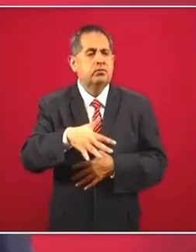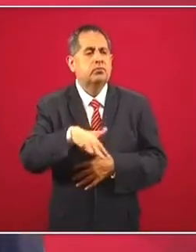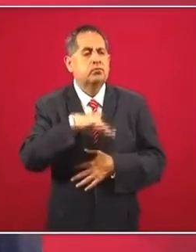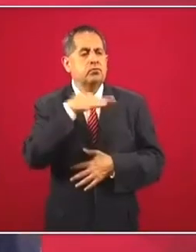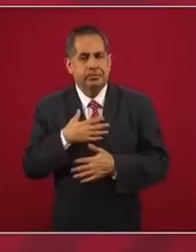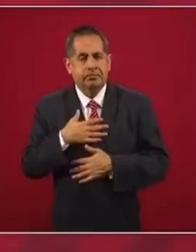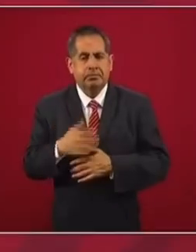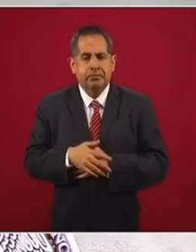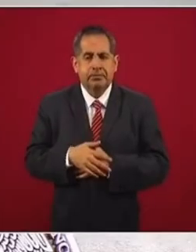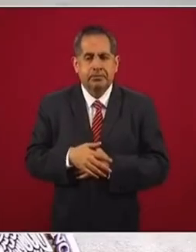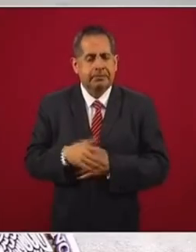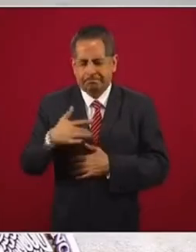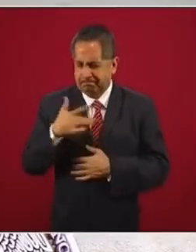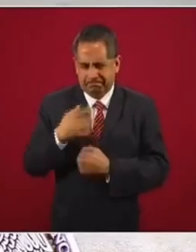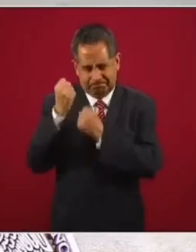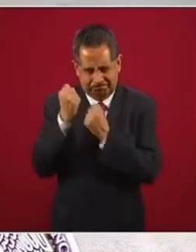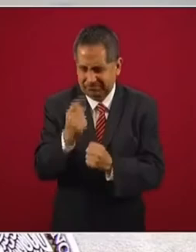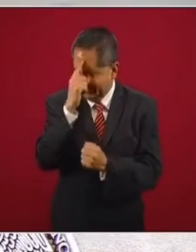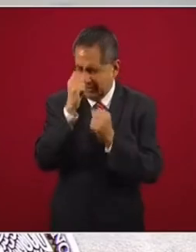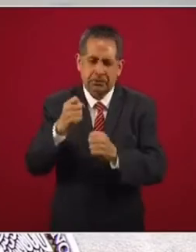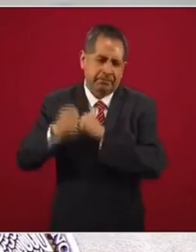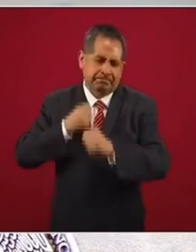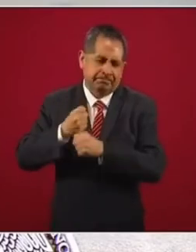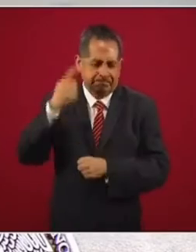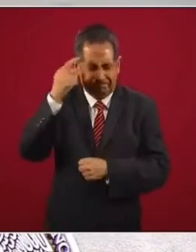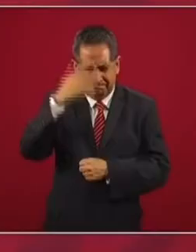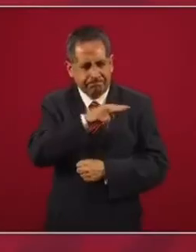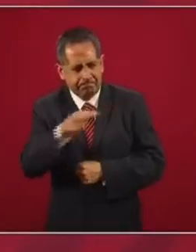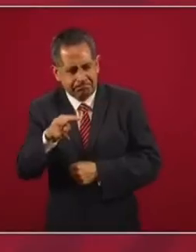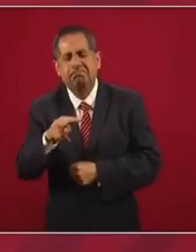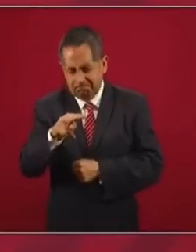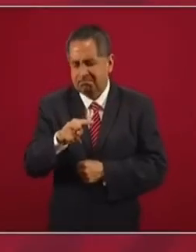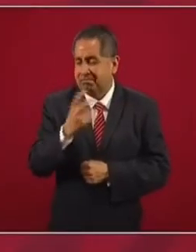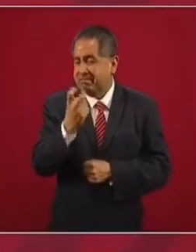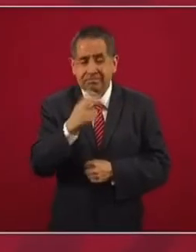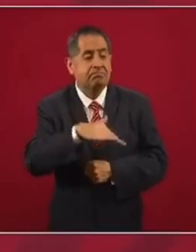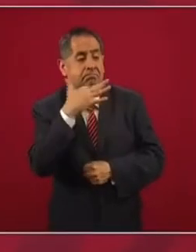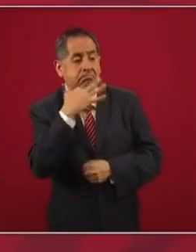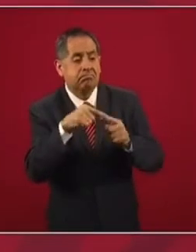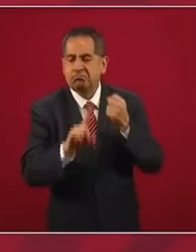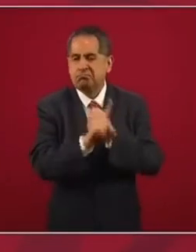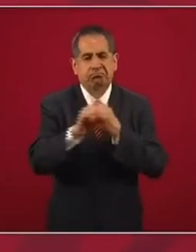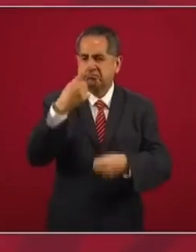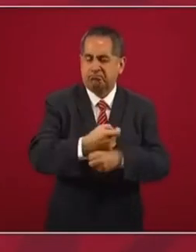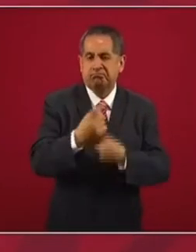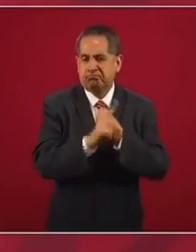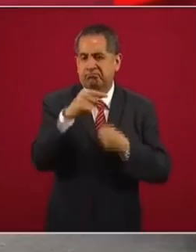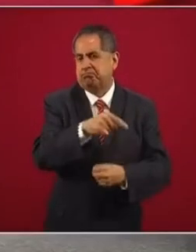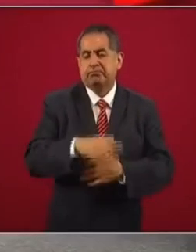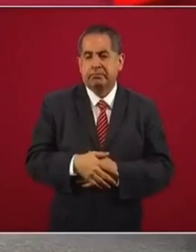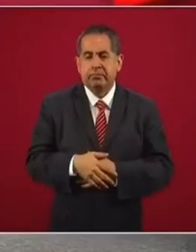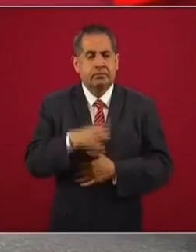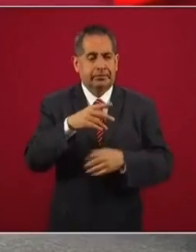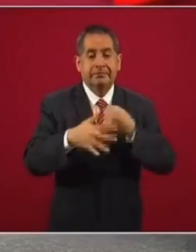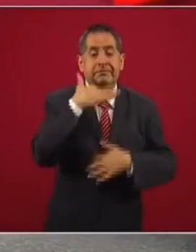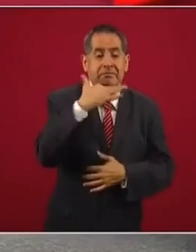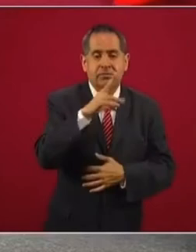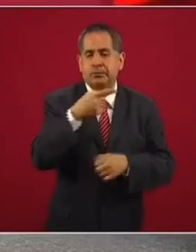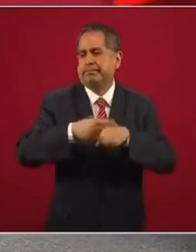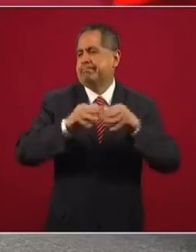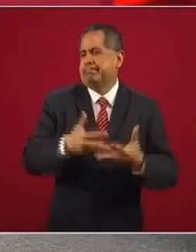corrupción. Estoy absolutamente convencido de que es el principal problema de México. No es una pandemia,